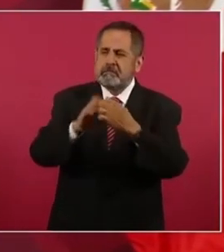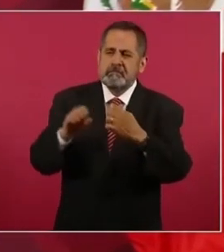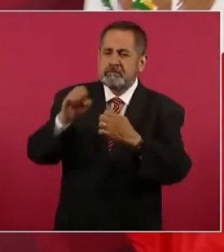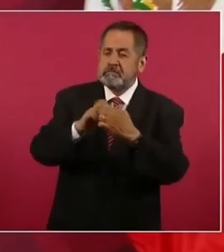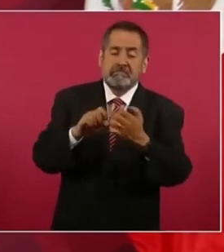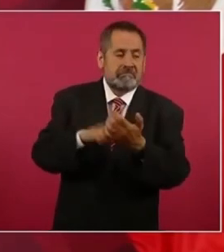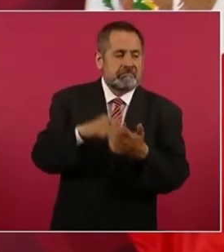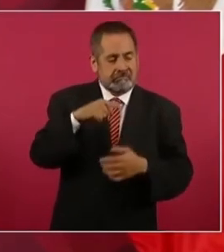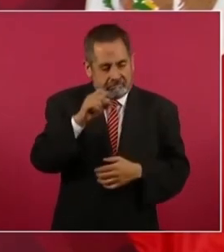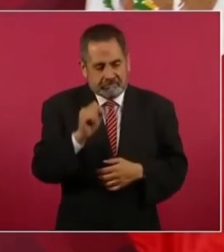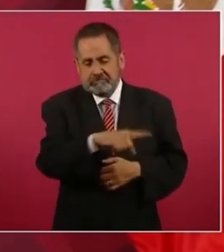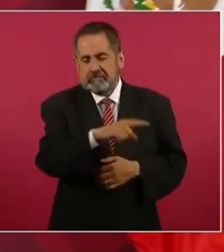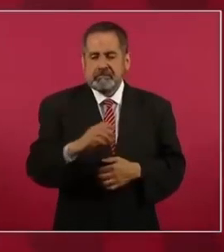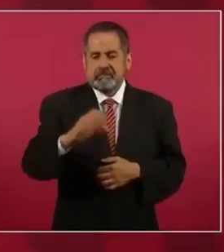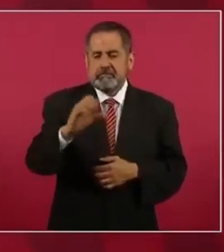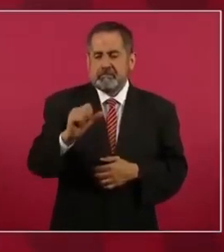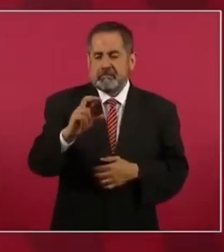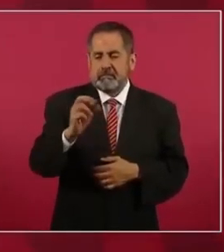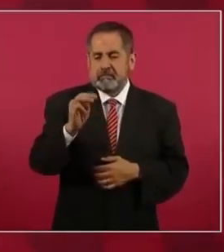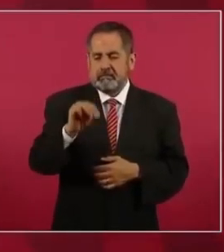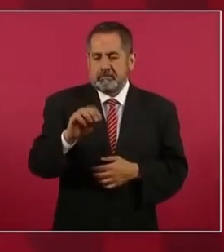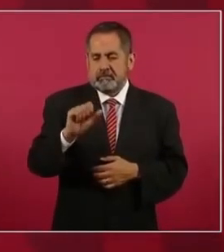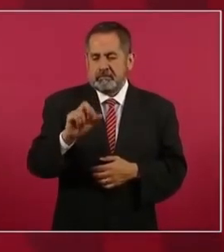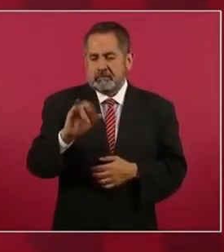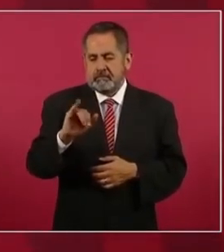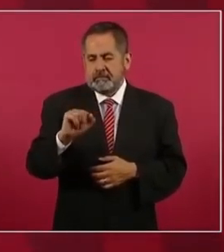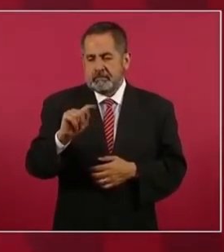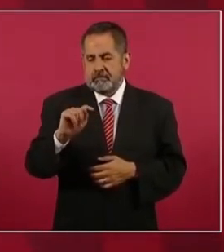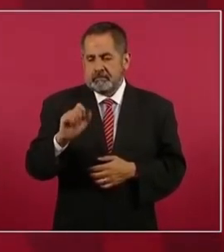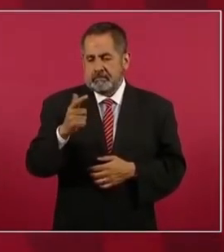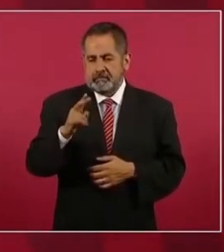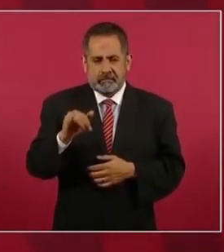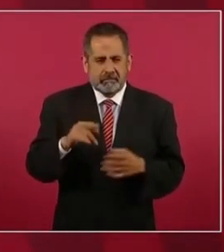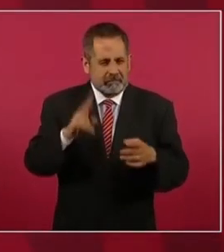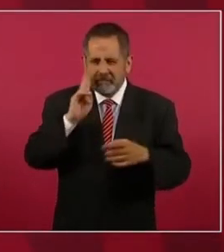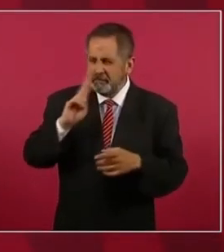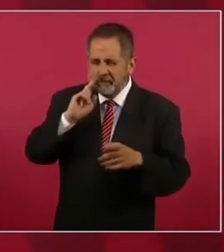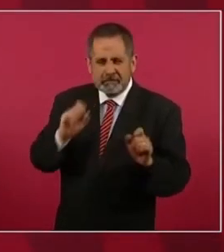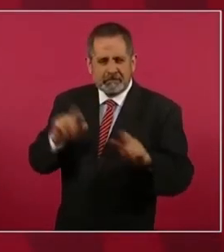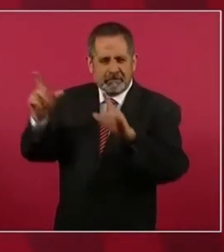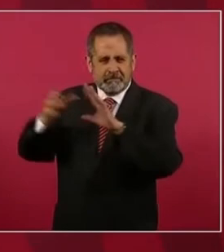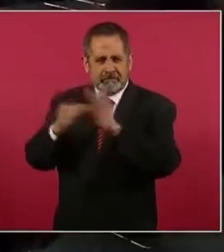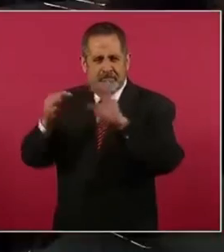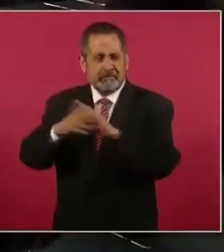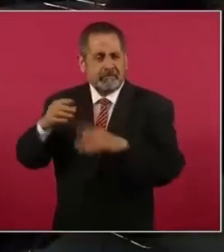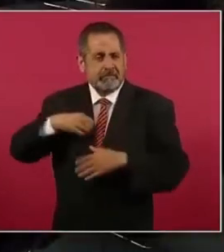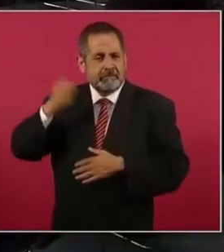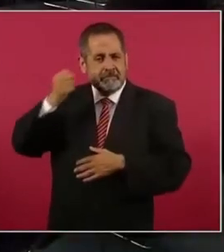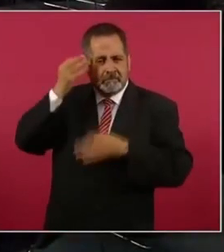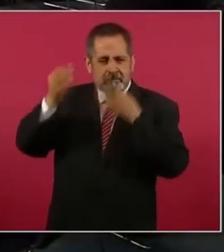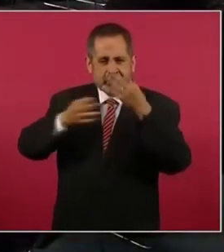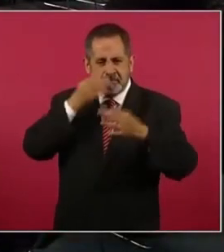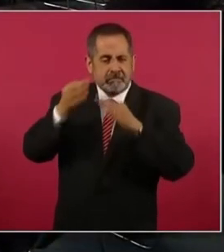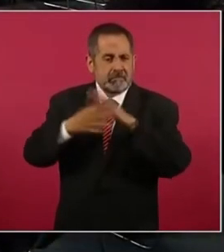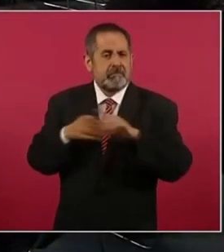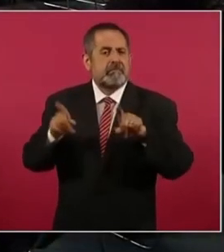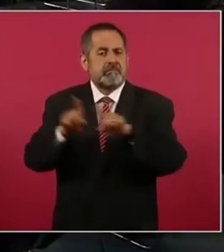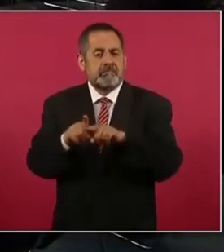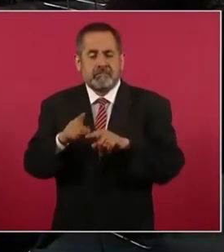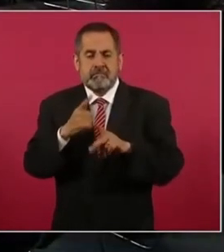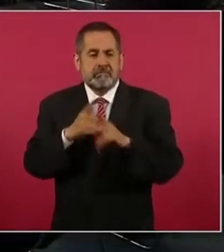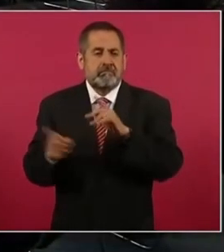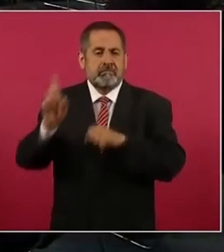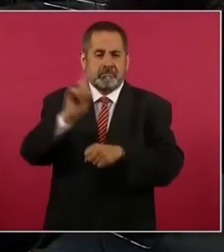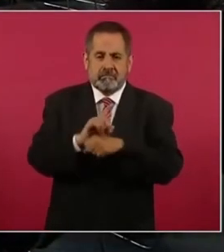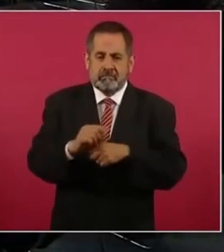Aristegui a ver si no consigues mi discurso de cuando tomé